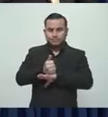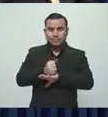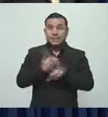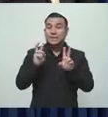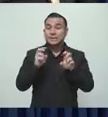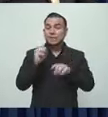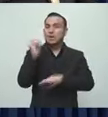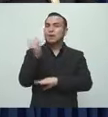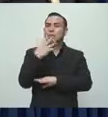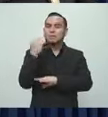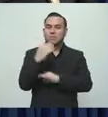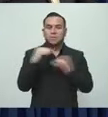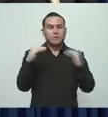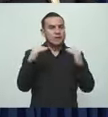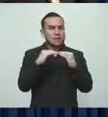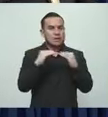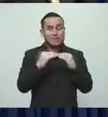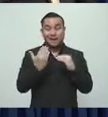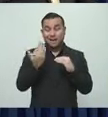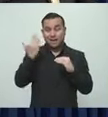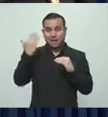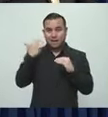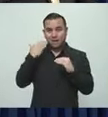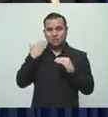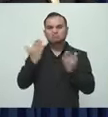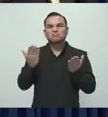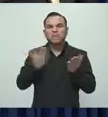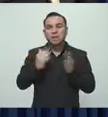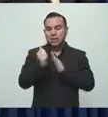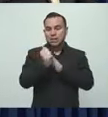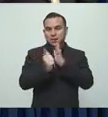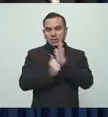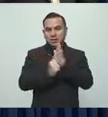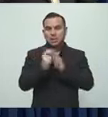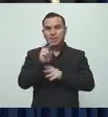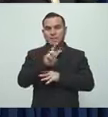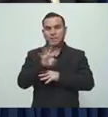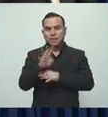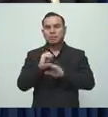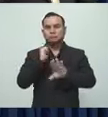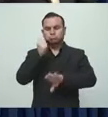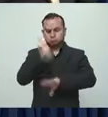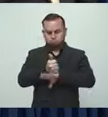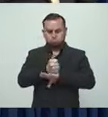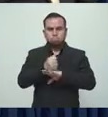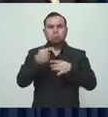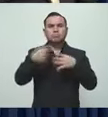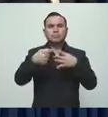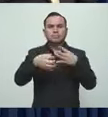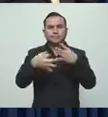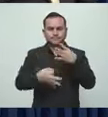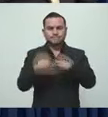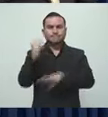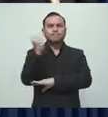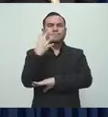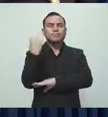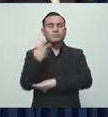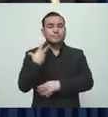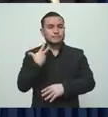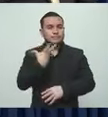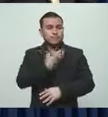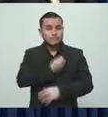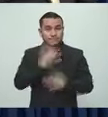coyunturas similares han ocupado para sacar adelante al país. Nosotros no estamos tratando de